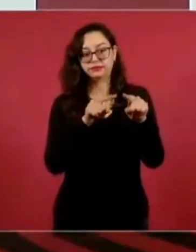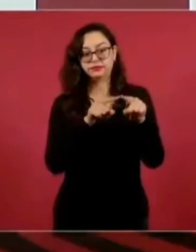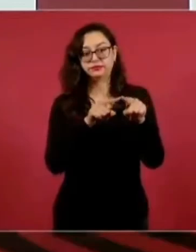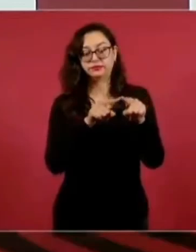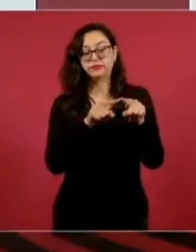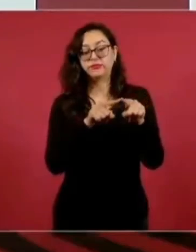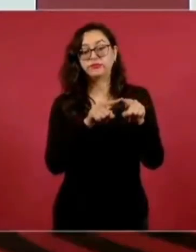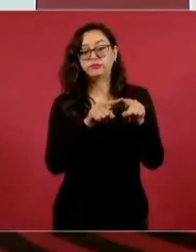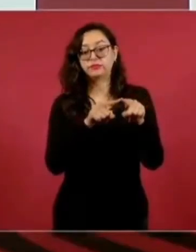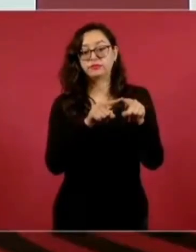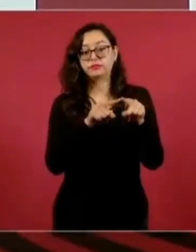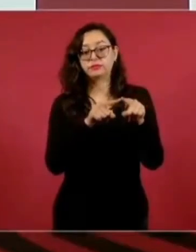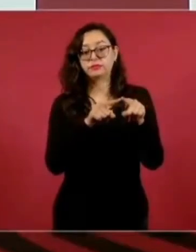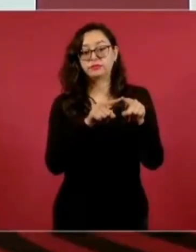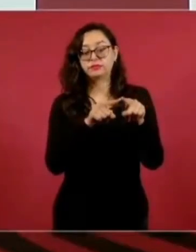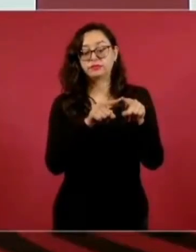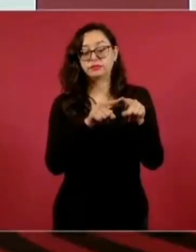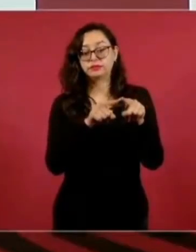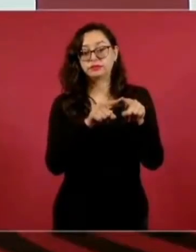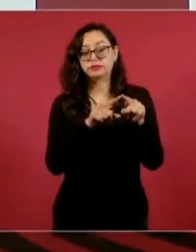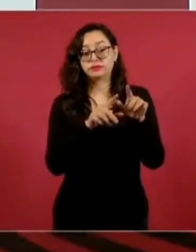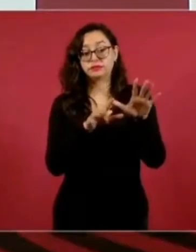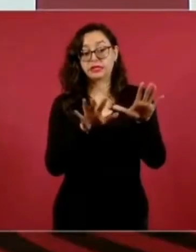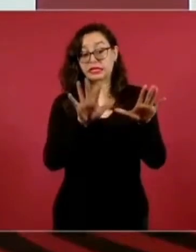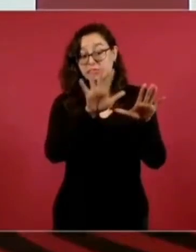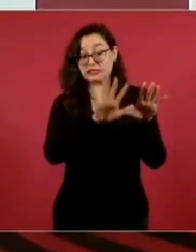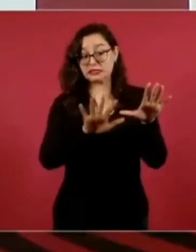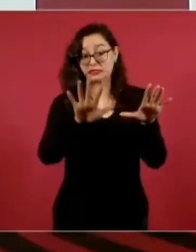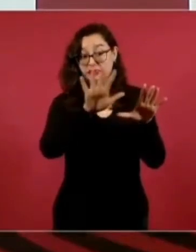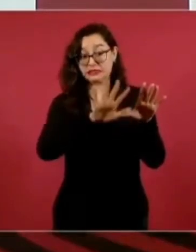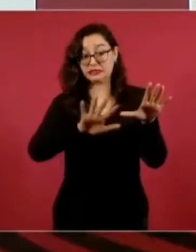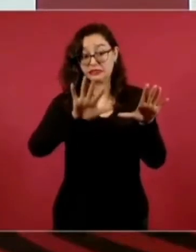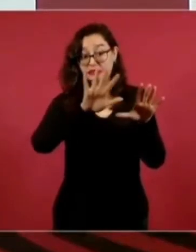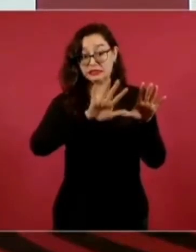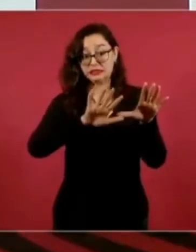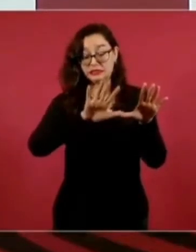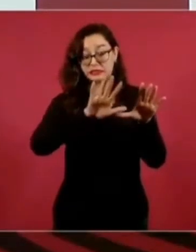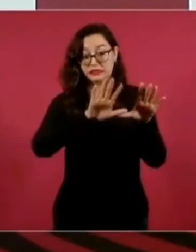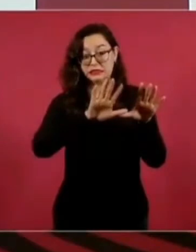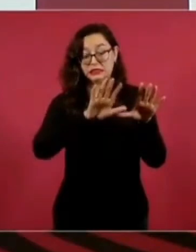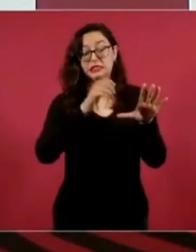Va a empezar, va a abrir frentes.